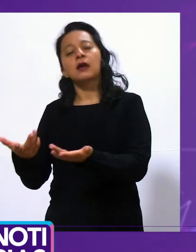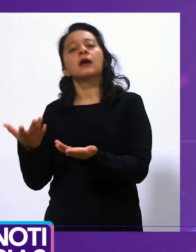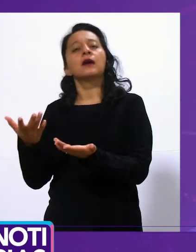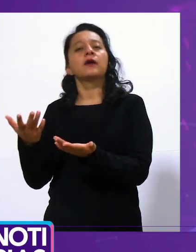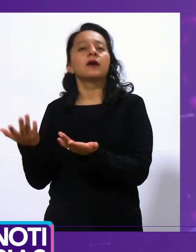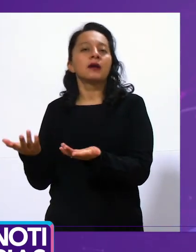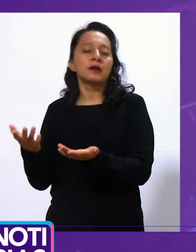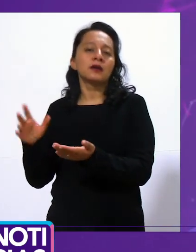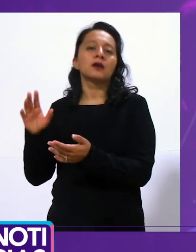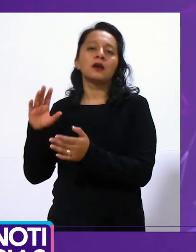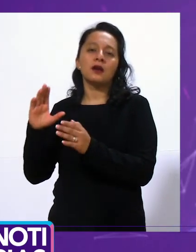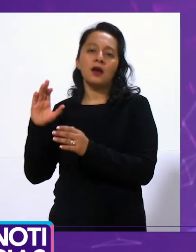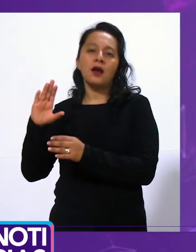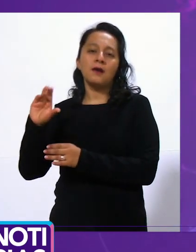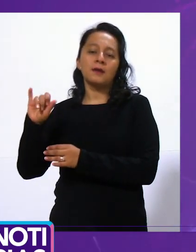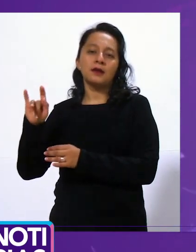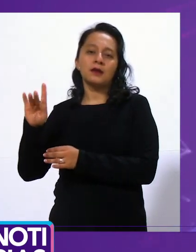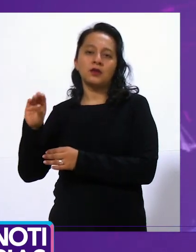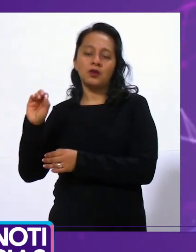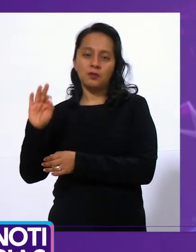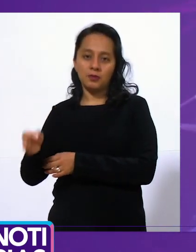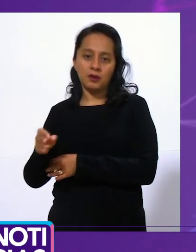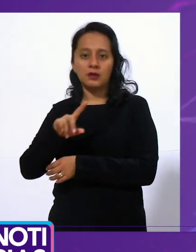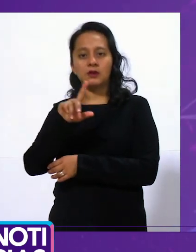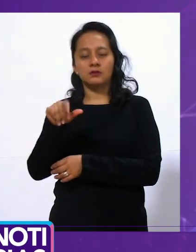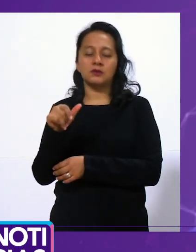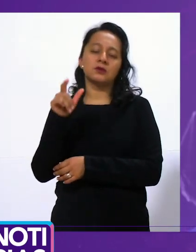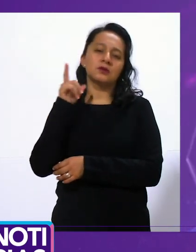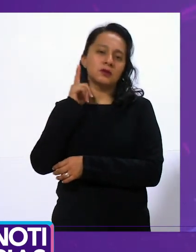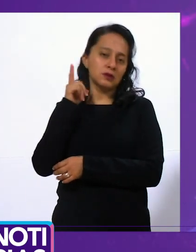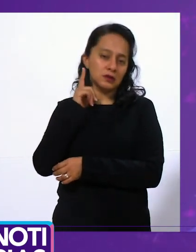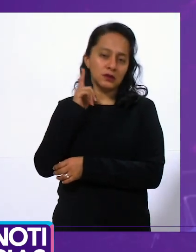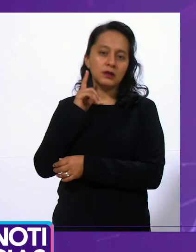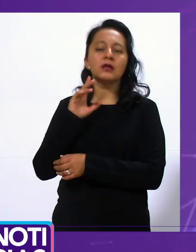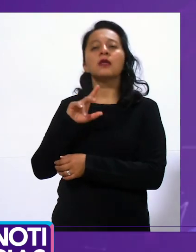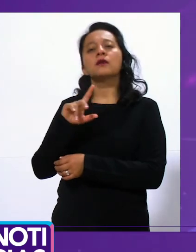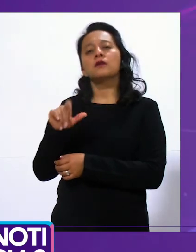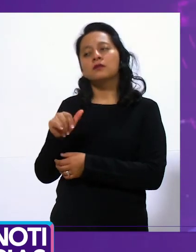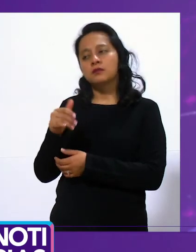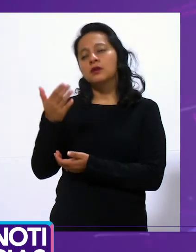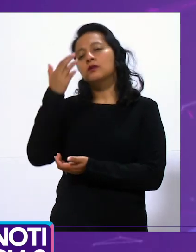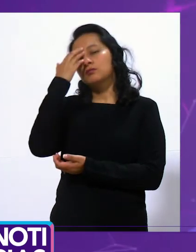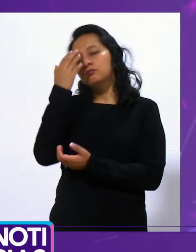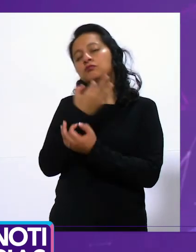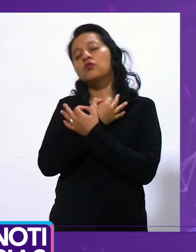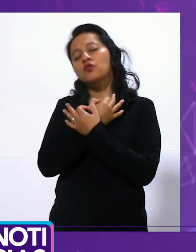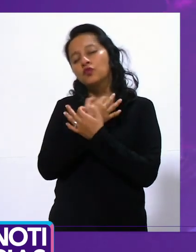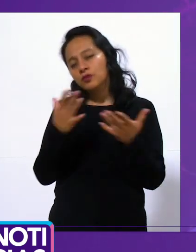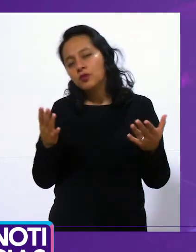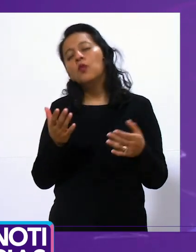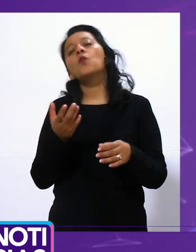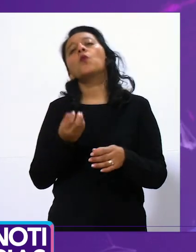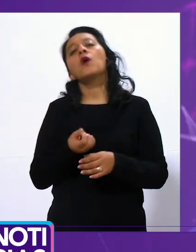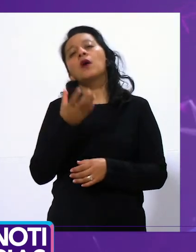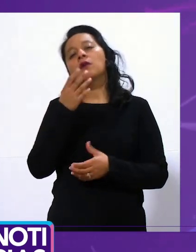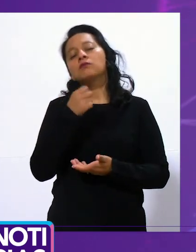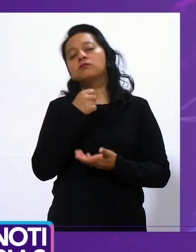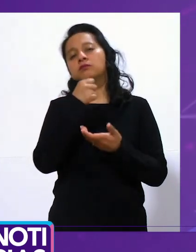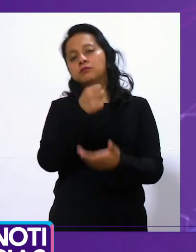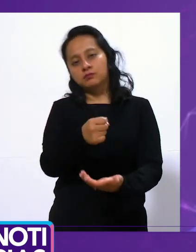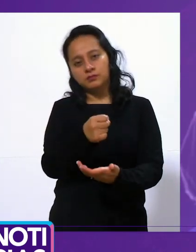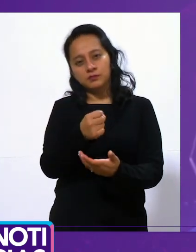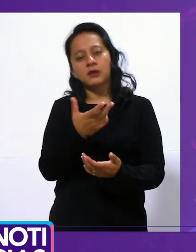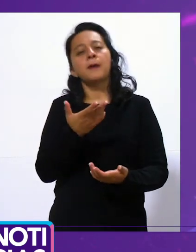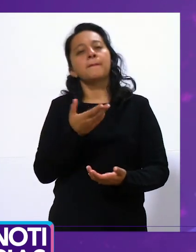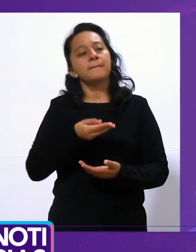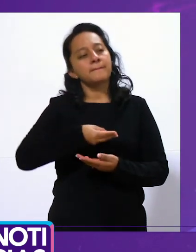que irán destinados a cada una de las dependencias municipales. Con imágenes de David Feregrino, informó para Noticias